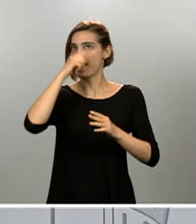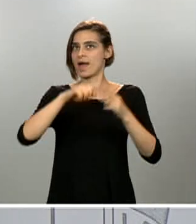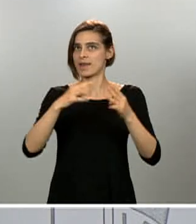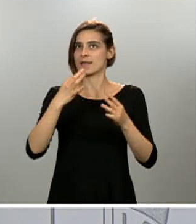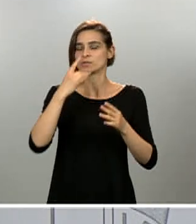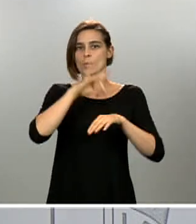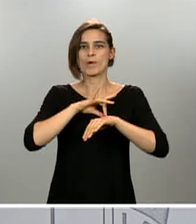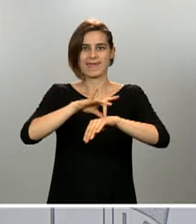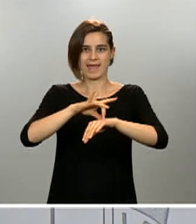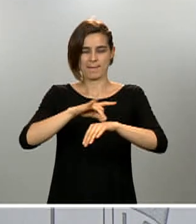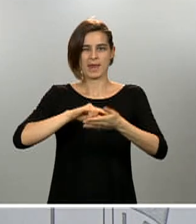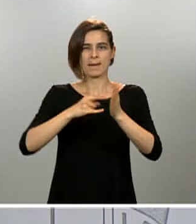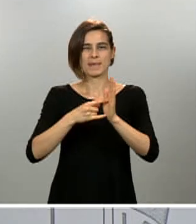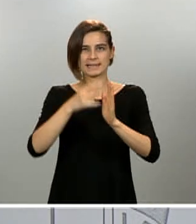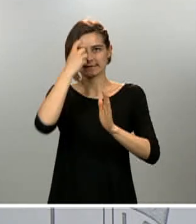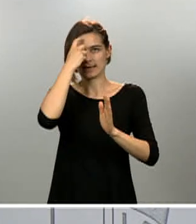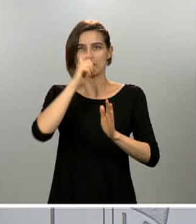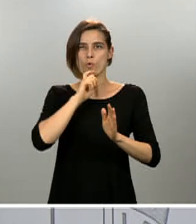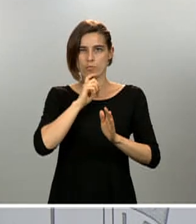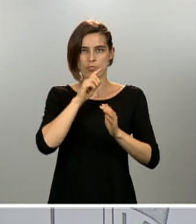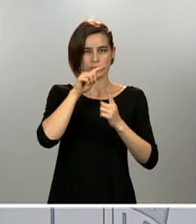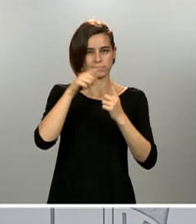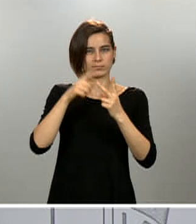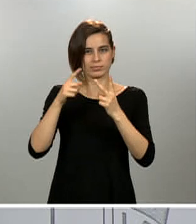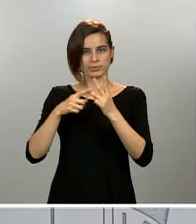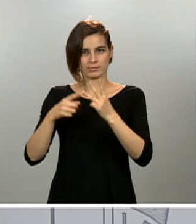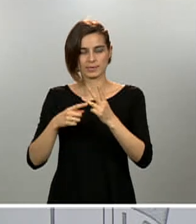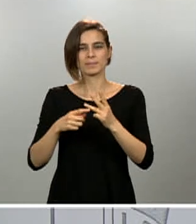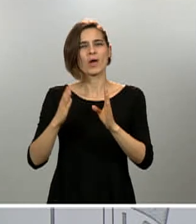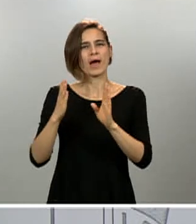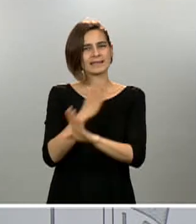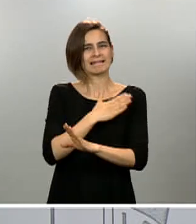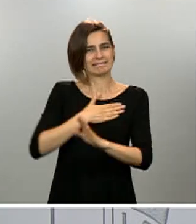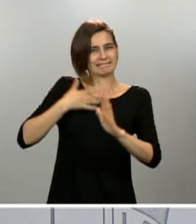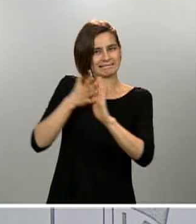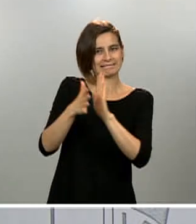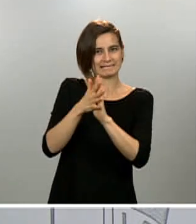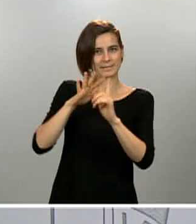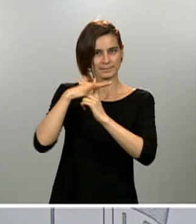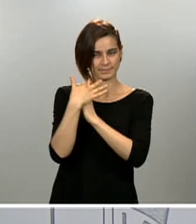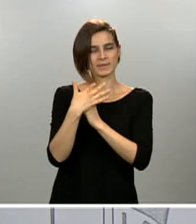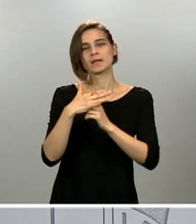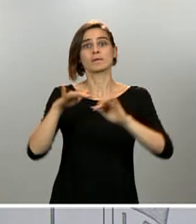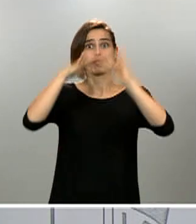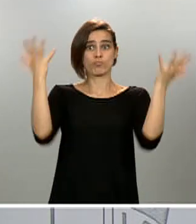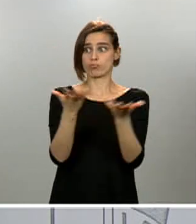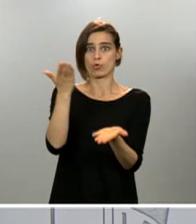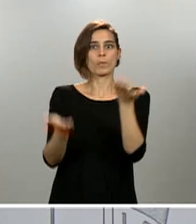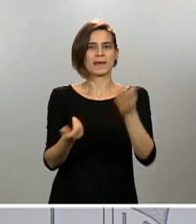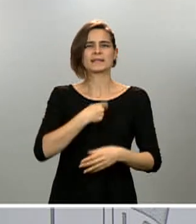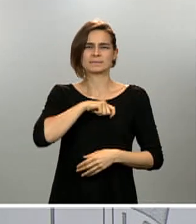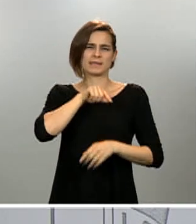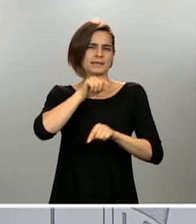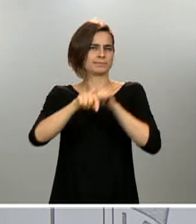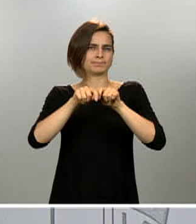contextualizar que España es uno de los países que tiene la pandemia más extendida. Esto ocurre en los cinco países con más